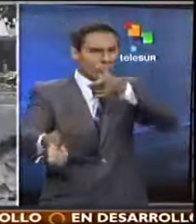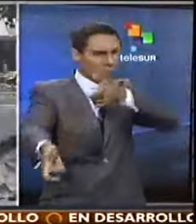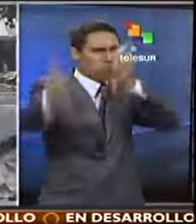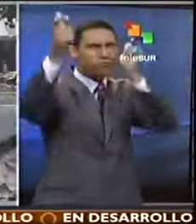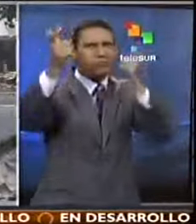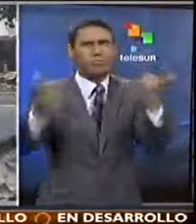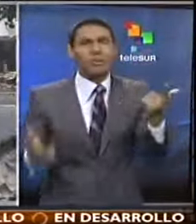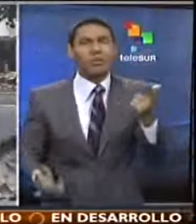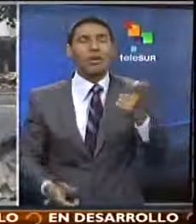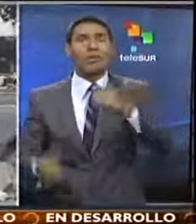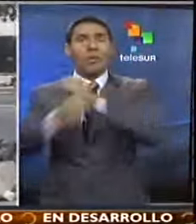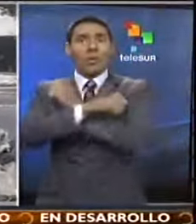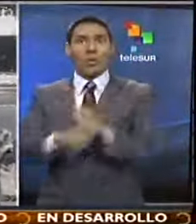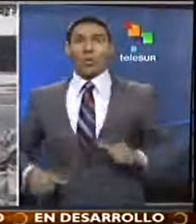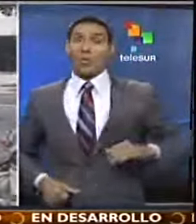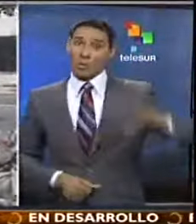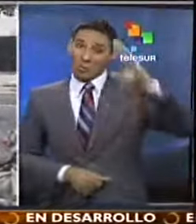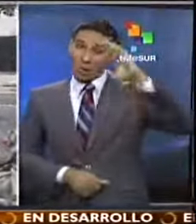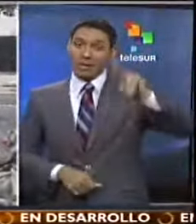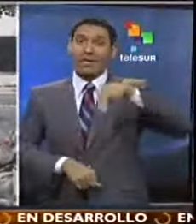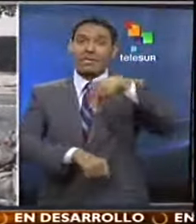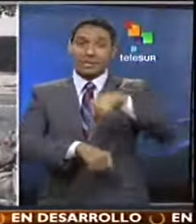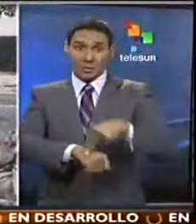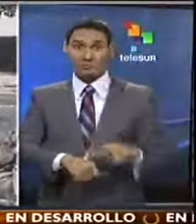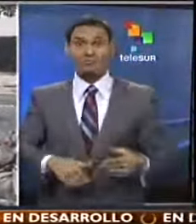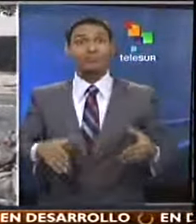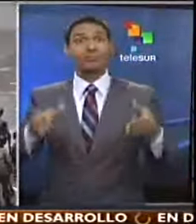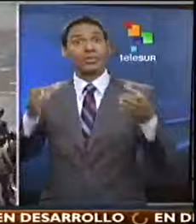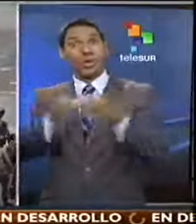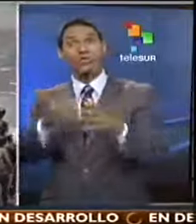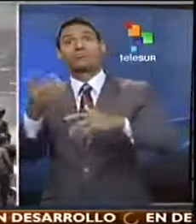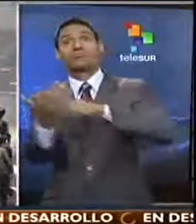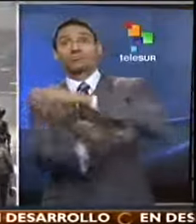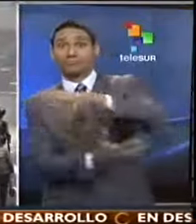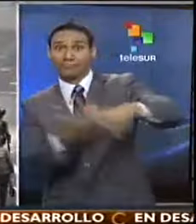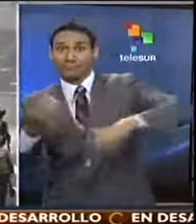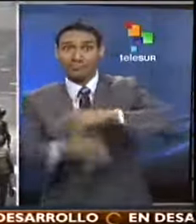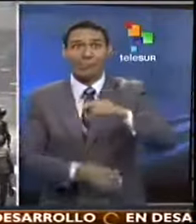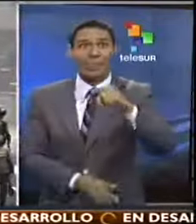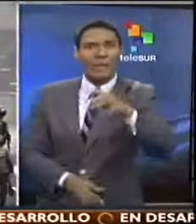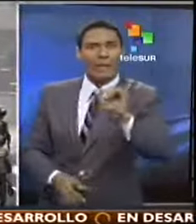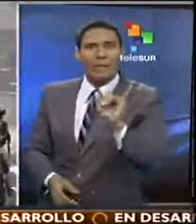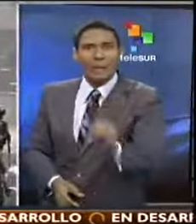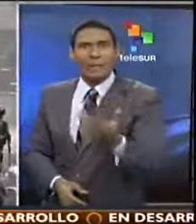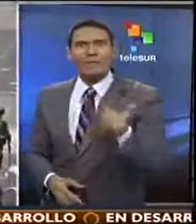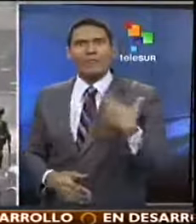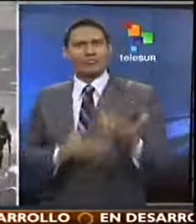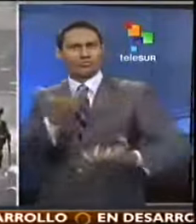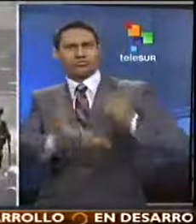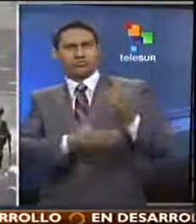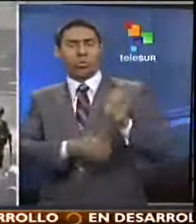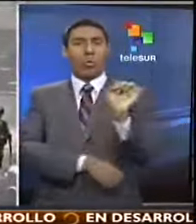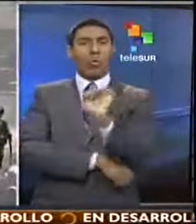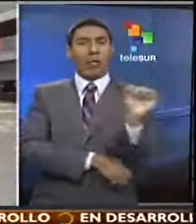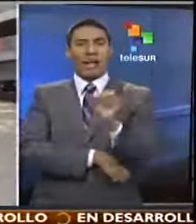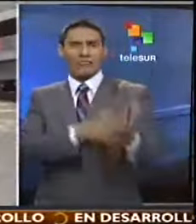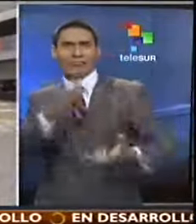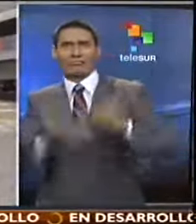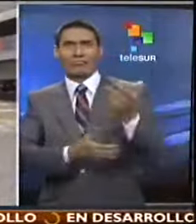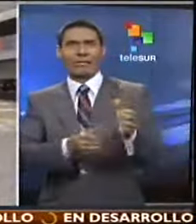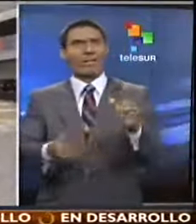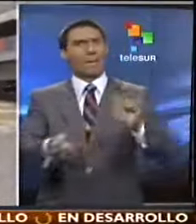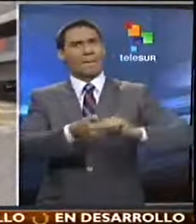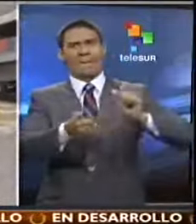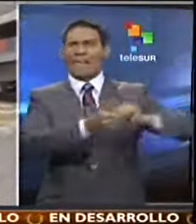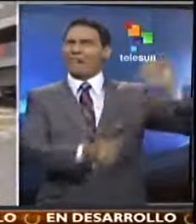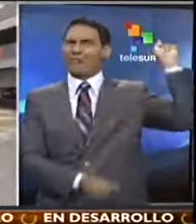francotiradores fue un efectivo de la Guardia Nacional Bolivariana. Además, estos grupos desestabilizadores incendiaron un vehículo y permanecen